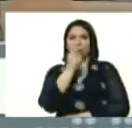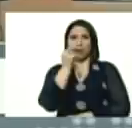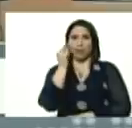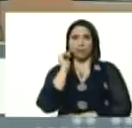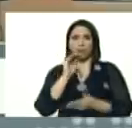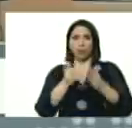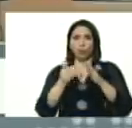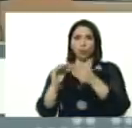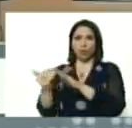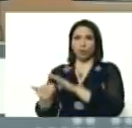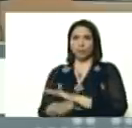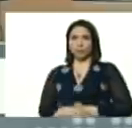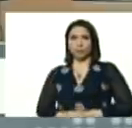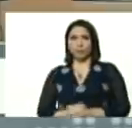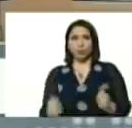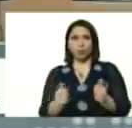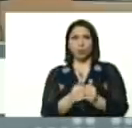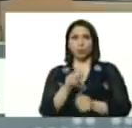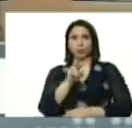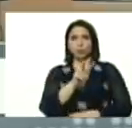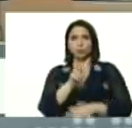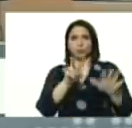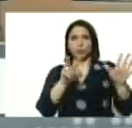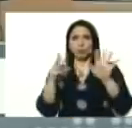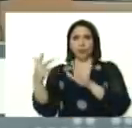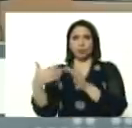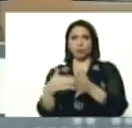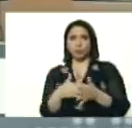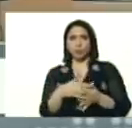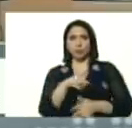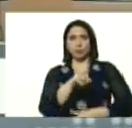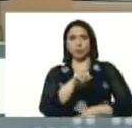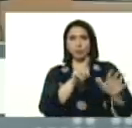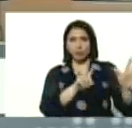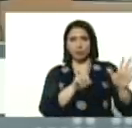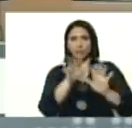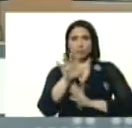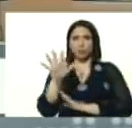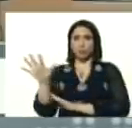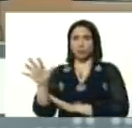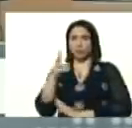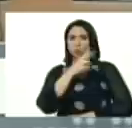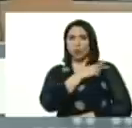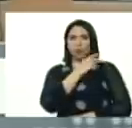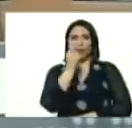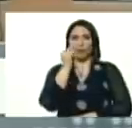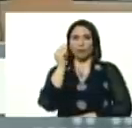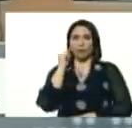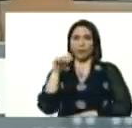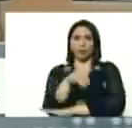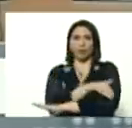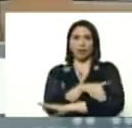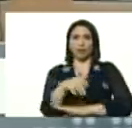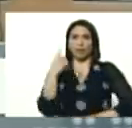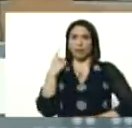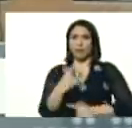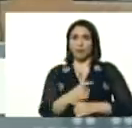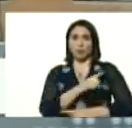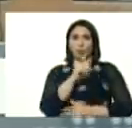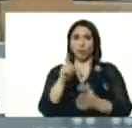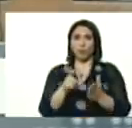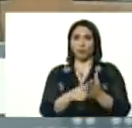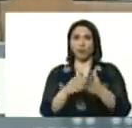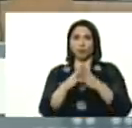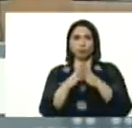de comunidad, con los 278.655 jefes y jefas de calle, tenemos que completar